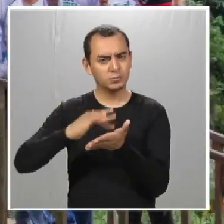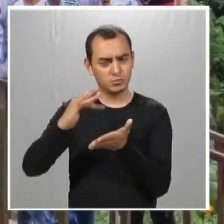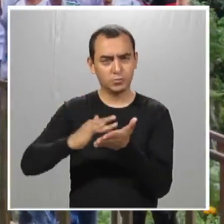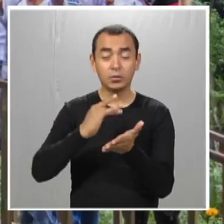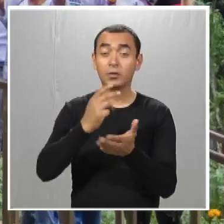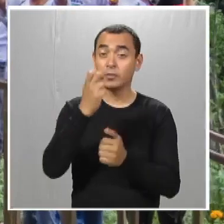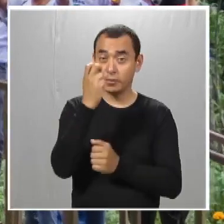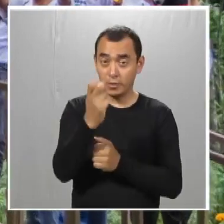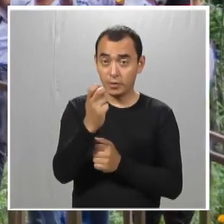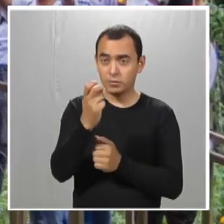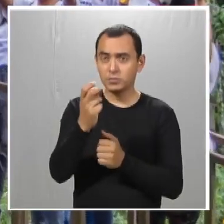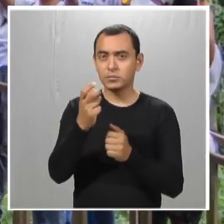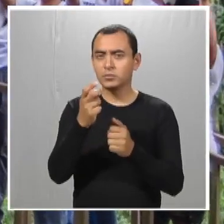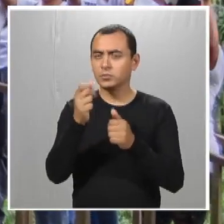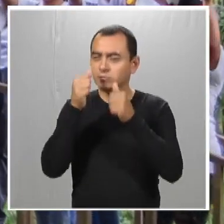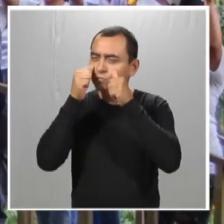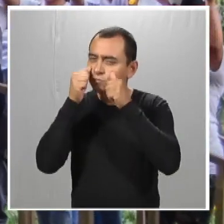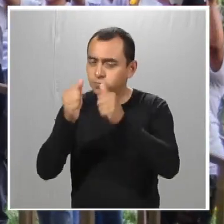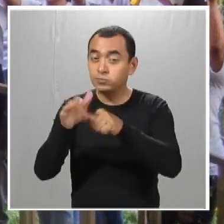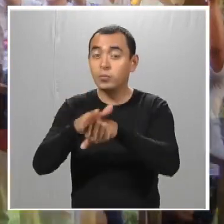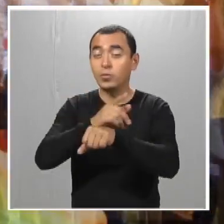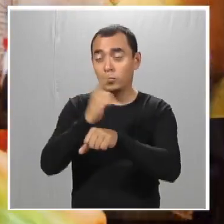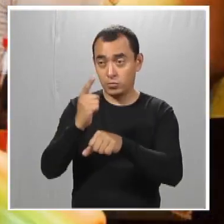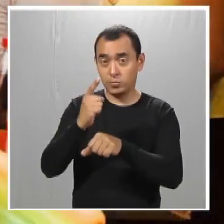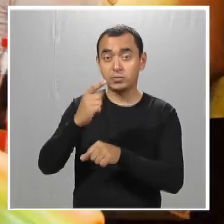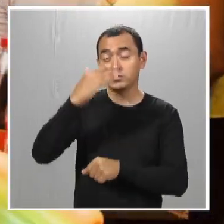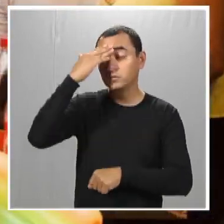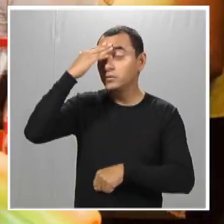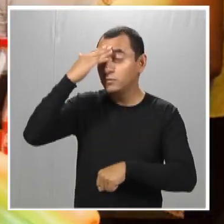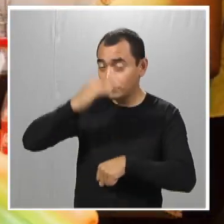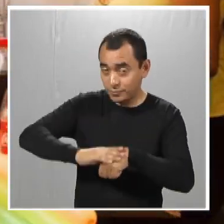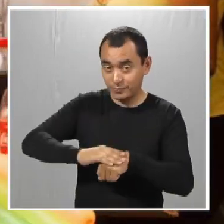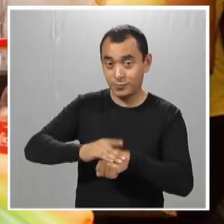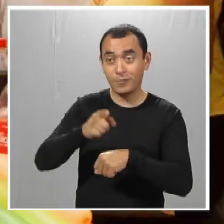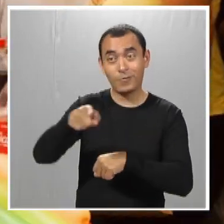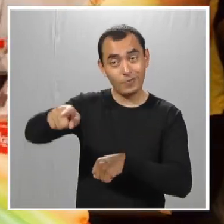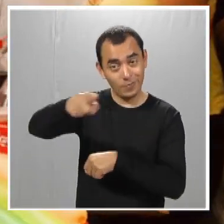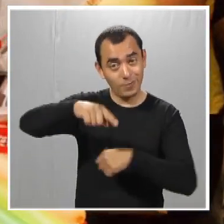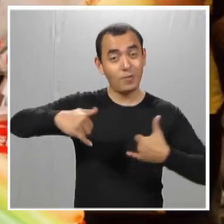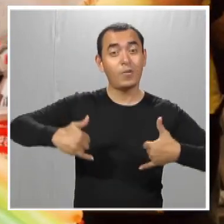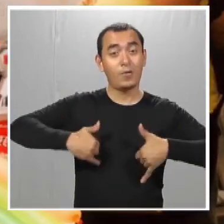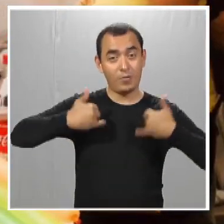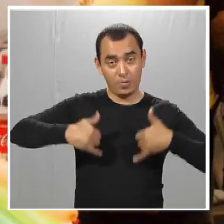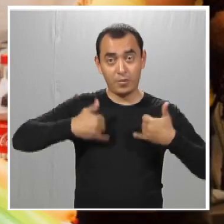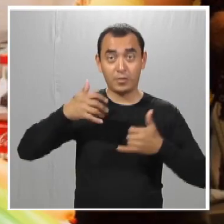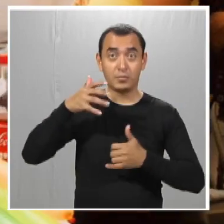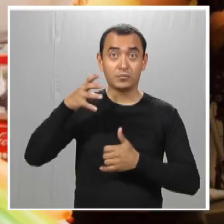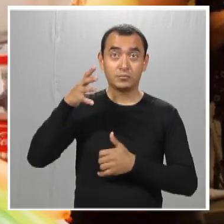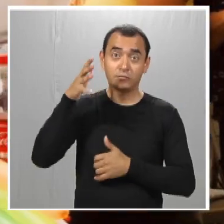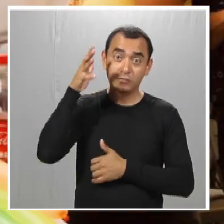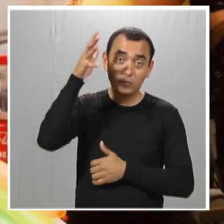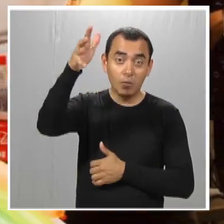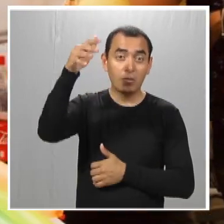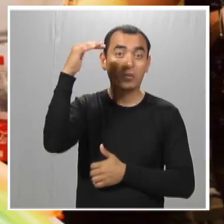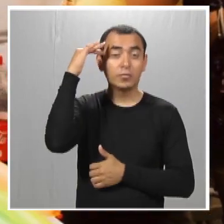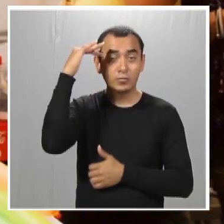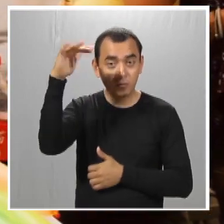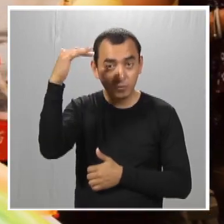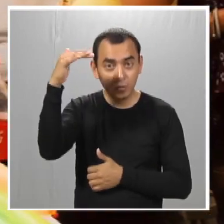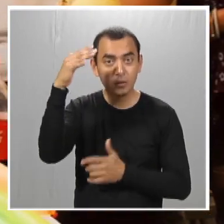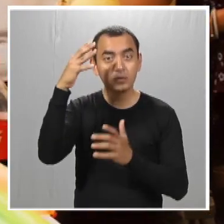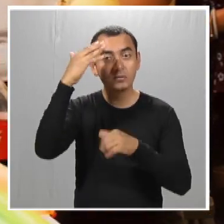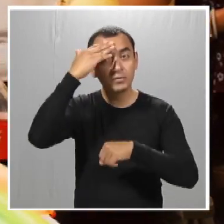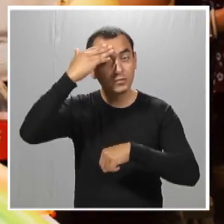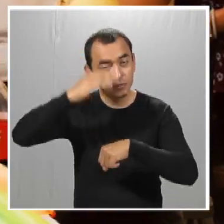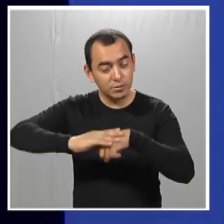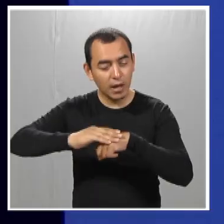a donde vamos, a donde nos dirigimos, porque sabemos que a final de cuentas los jóvenes en algún momento van a ser adultos y que si ya vienen con esa